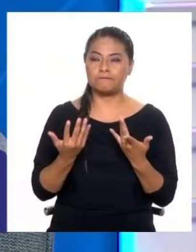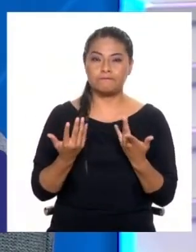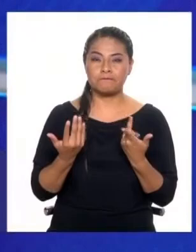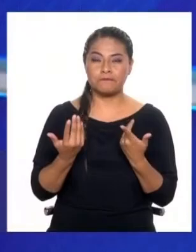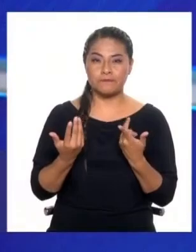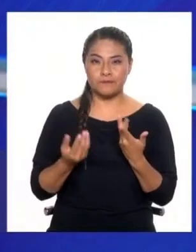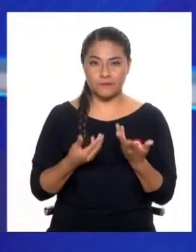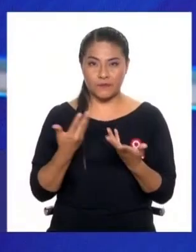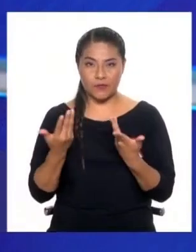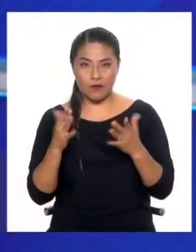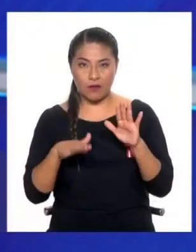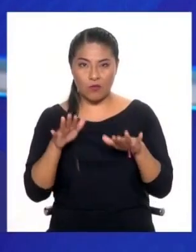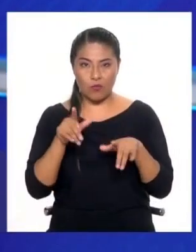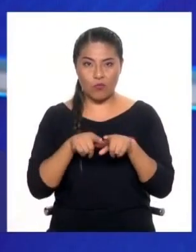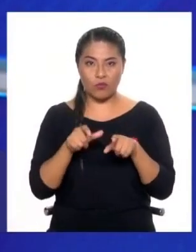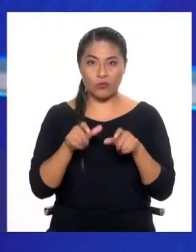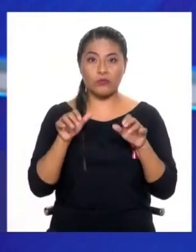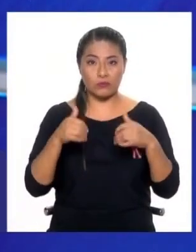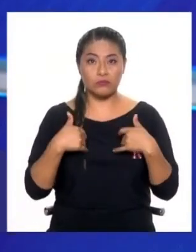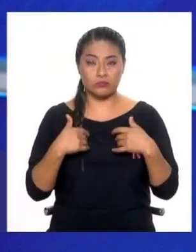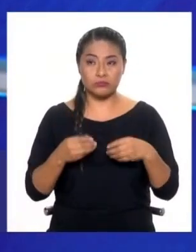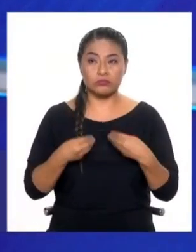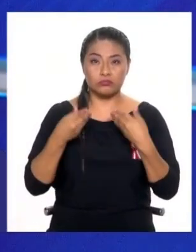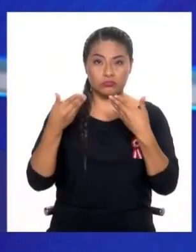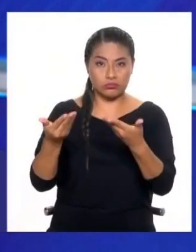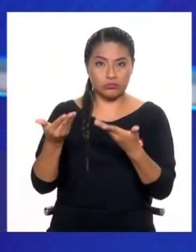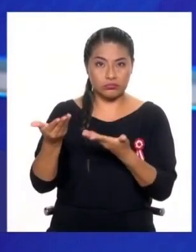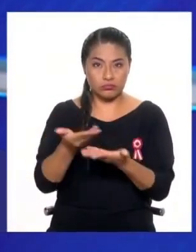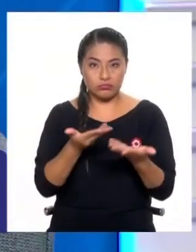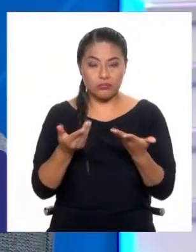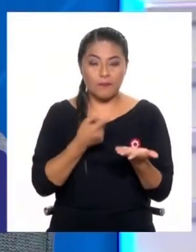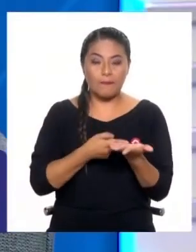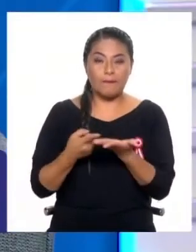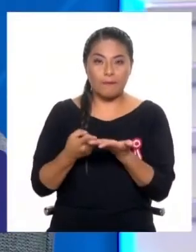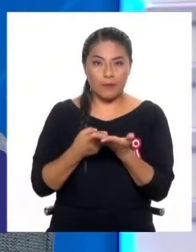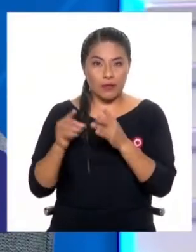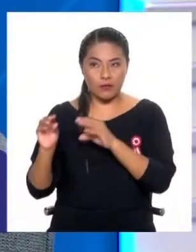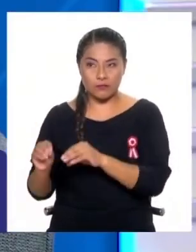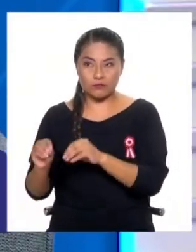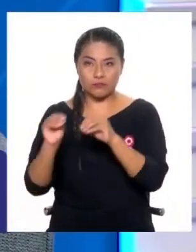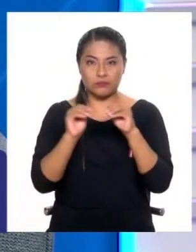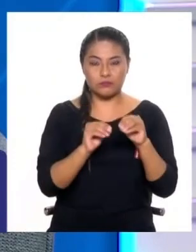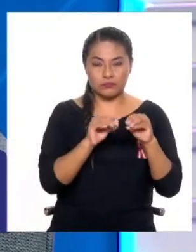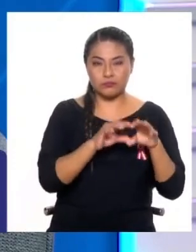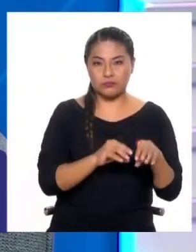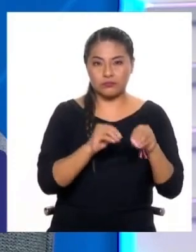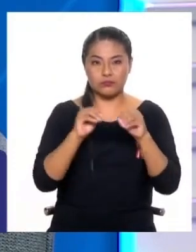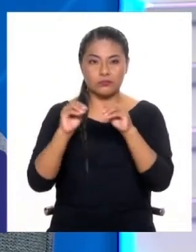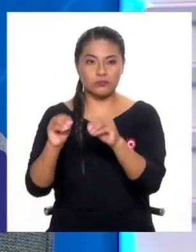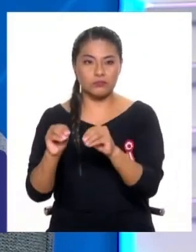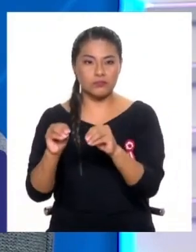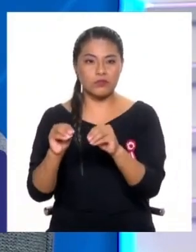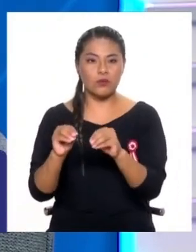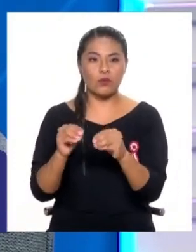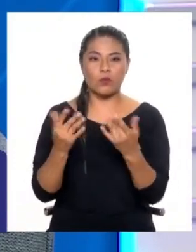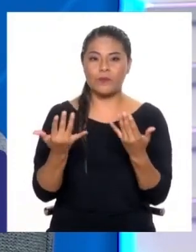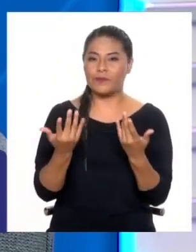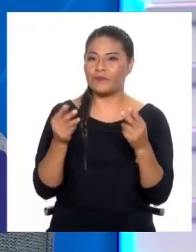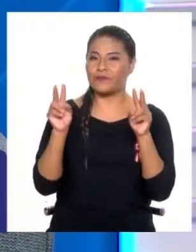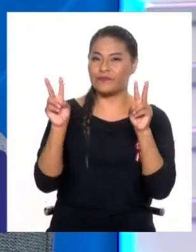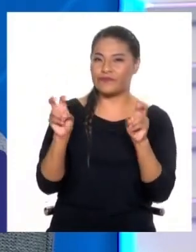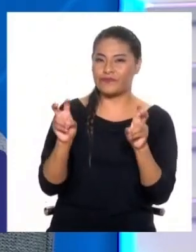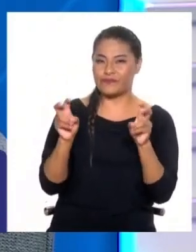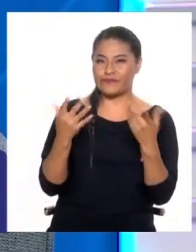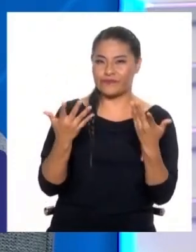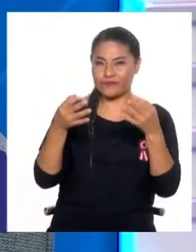¿Recolocar a algunas poblaciones es también parte de este plan de contingencia? ¿Buscar de alguna manera poder removerlas? No sé si es el término